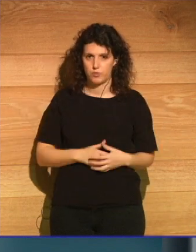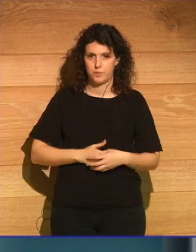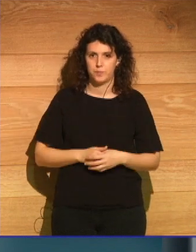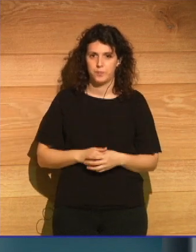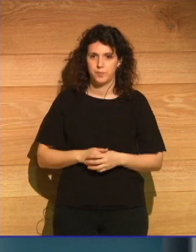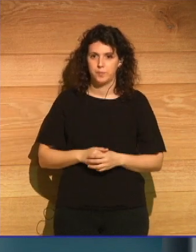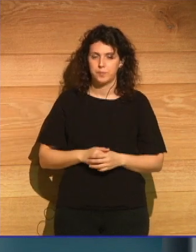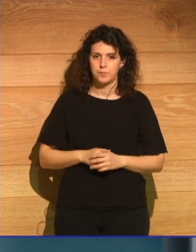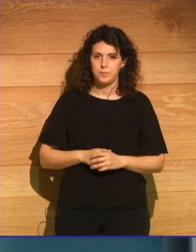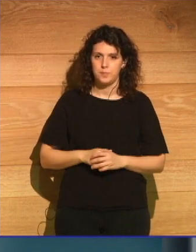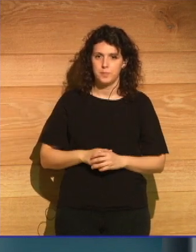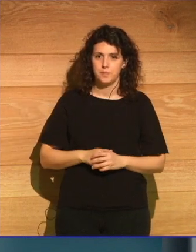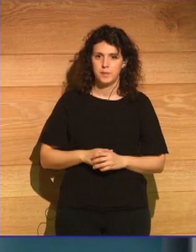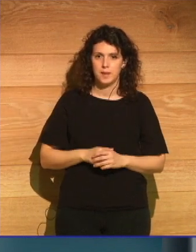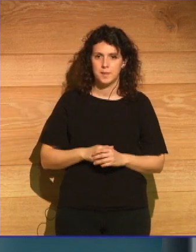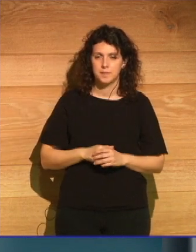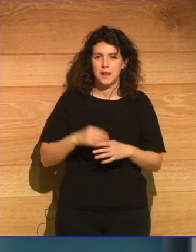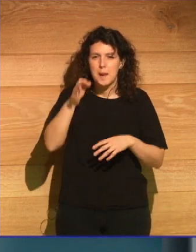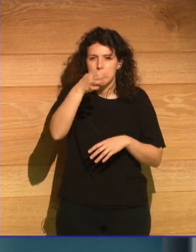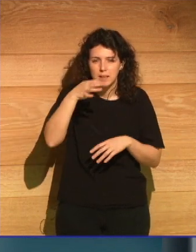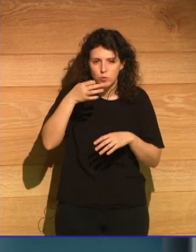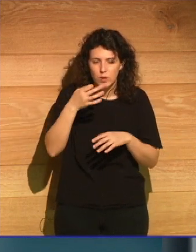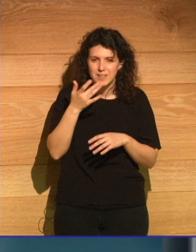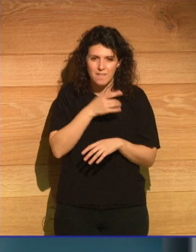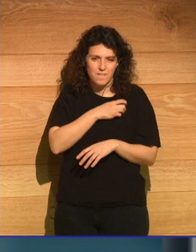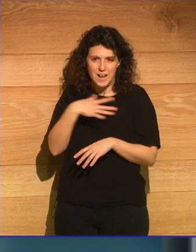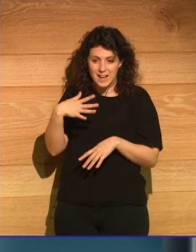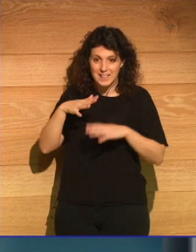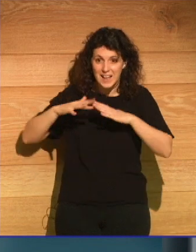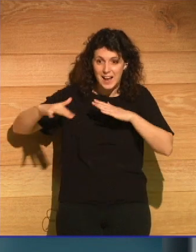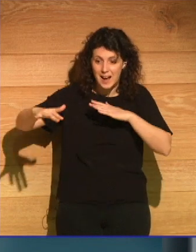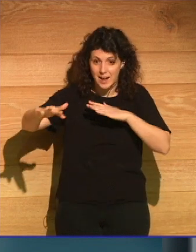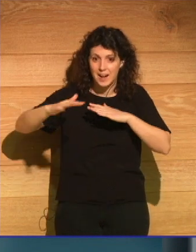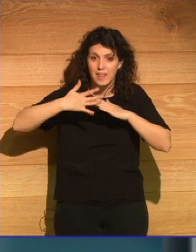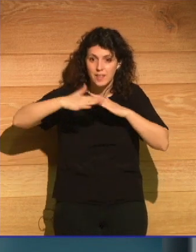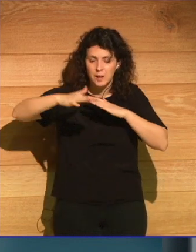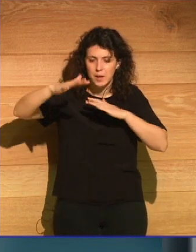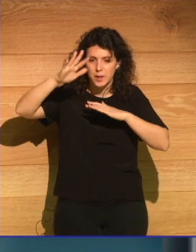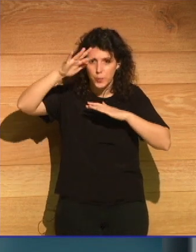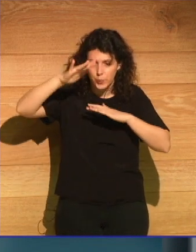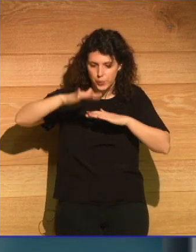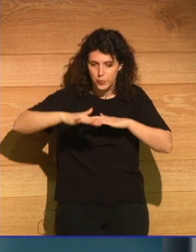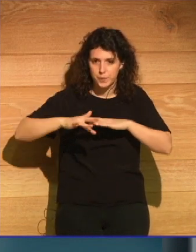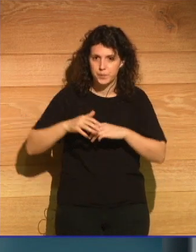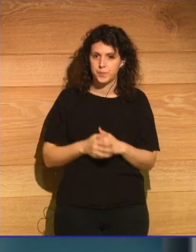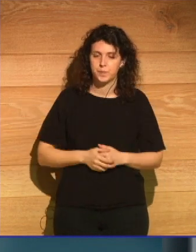las partículas blancas cubrían la arena caían sobre sus lenguas